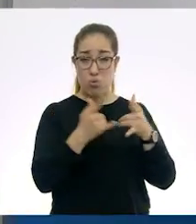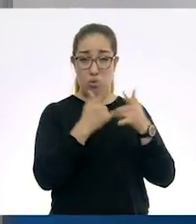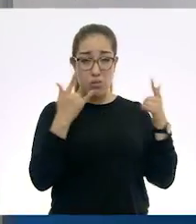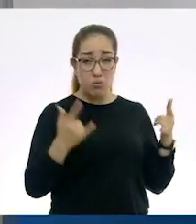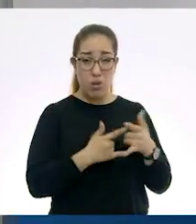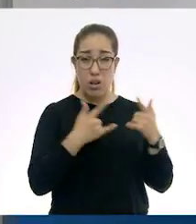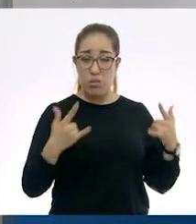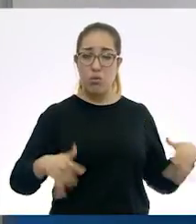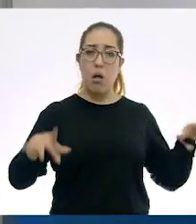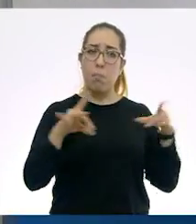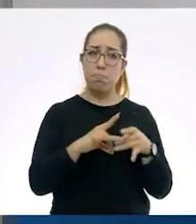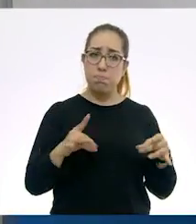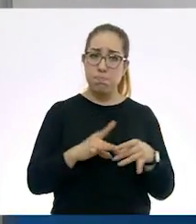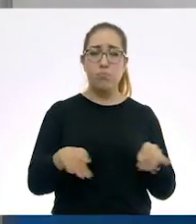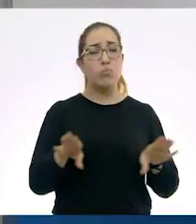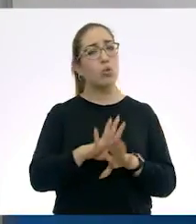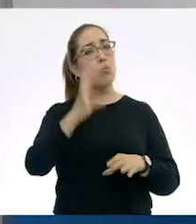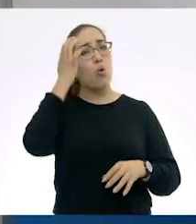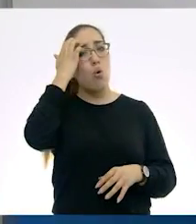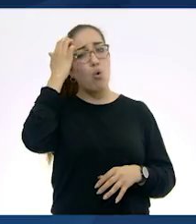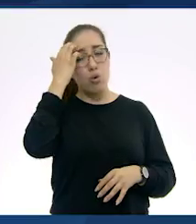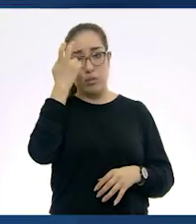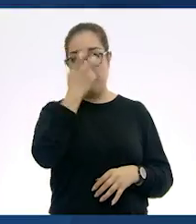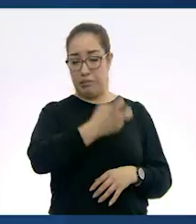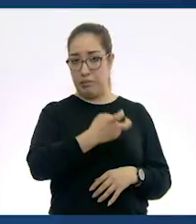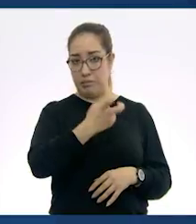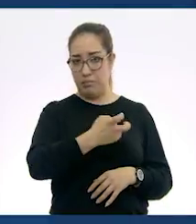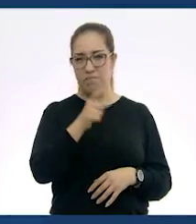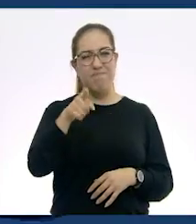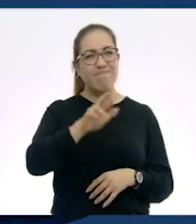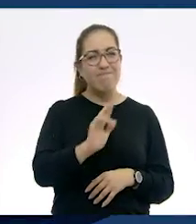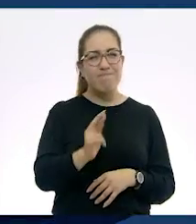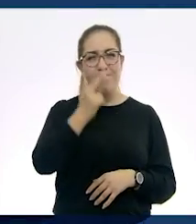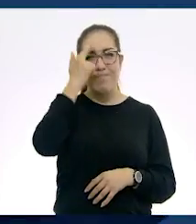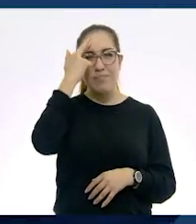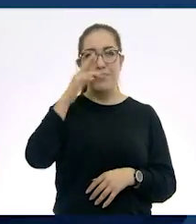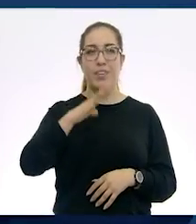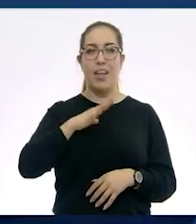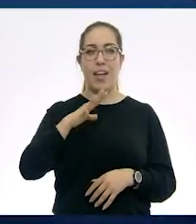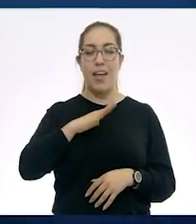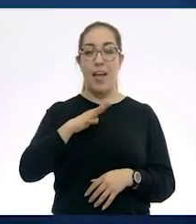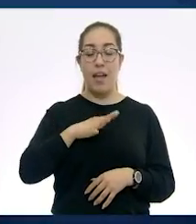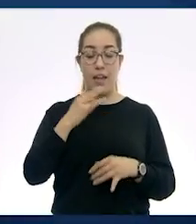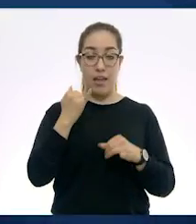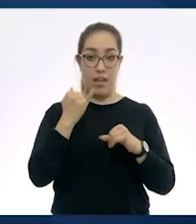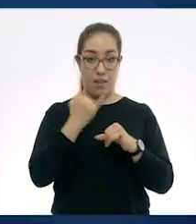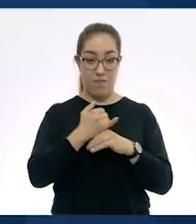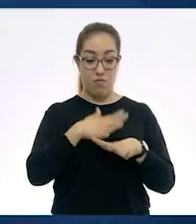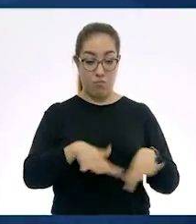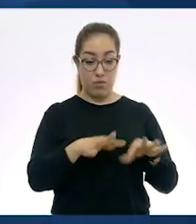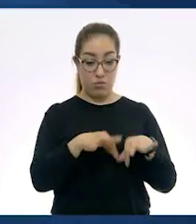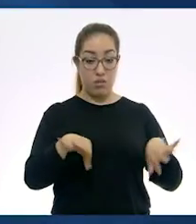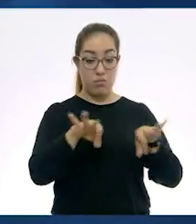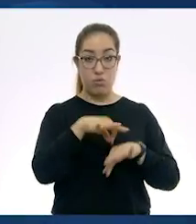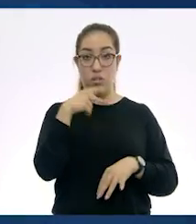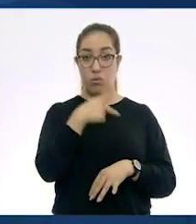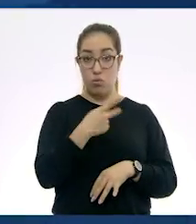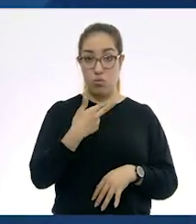conocimiento para poder descifrar qué es lo que estaba puesto ahí. ¿Se acuerdan que habíamos hablado de la importancia de los ríos en estas civilizaciones?